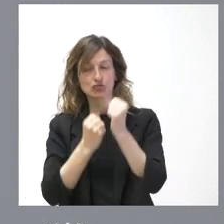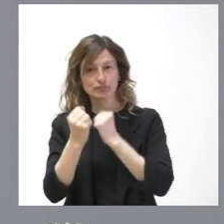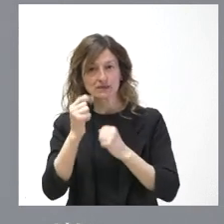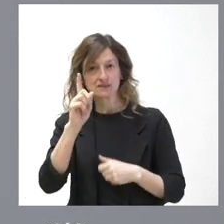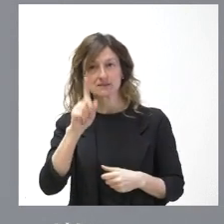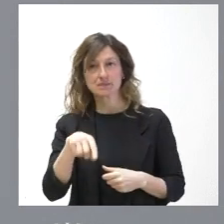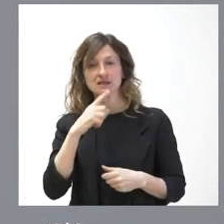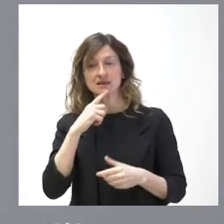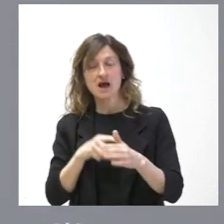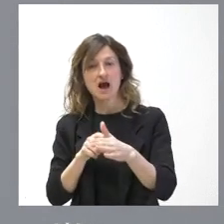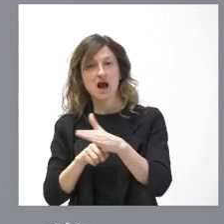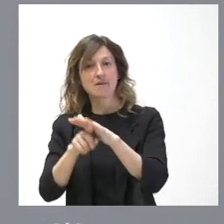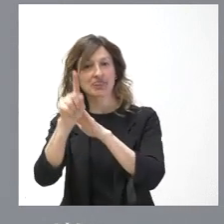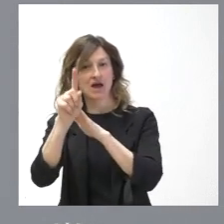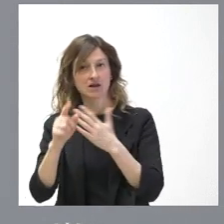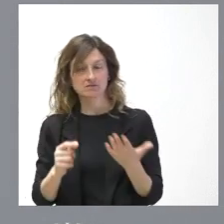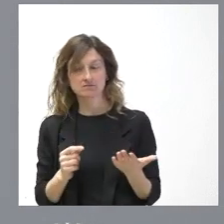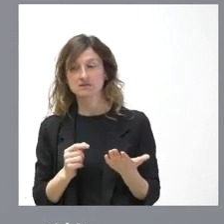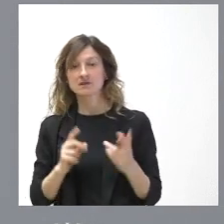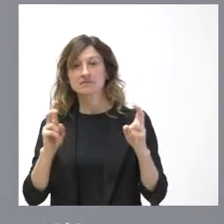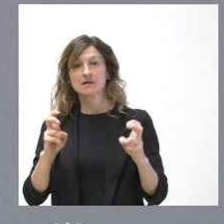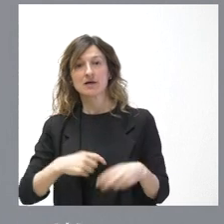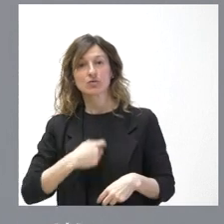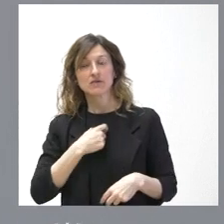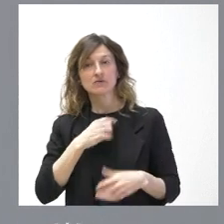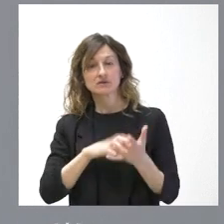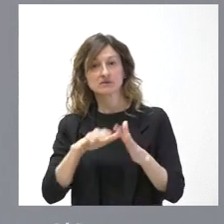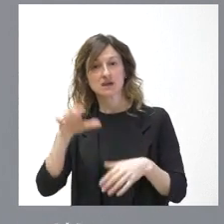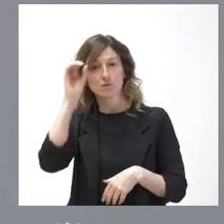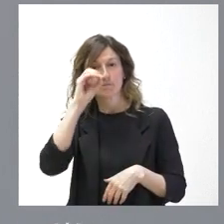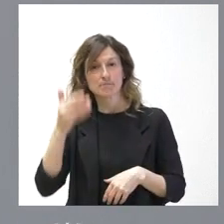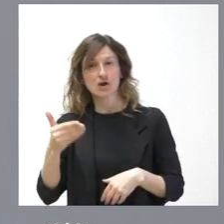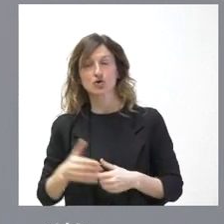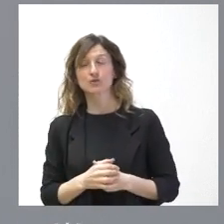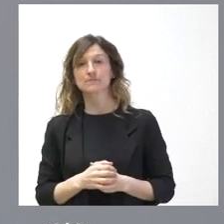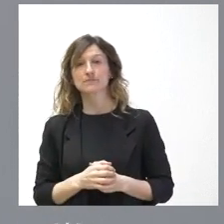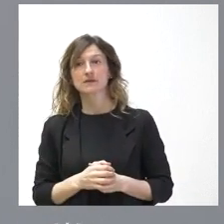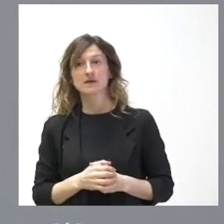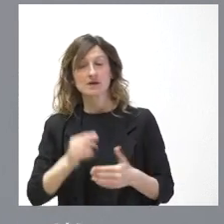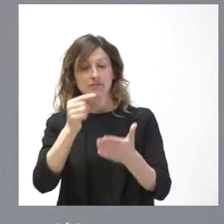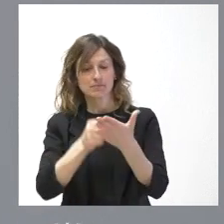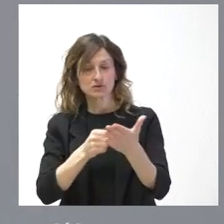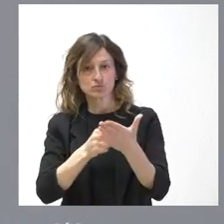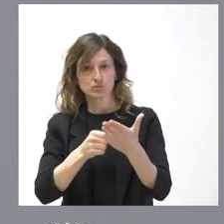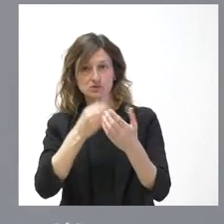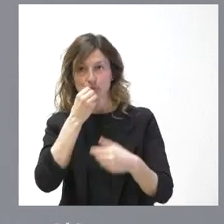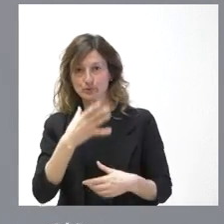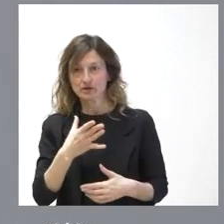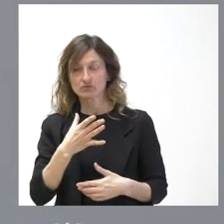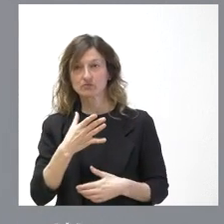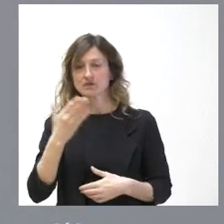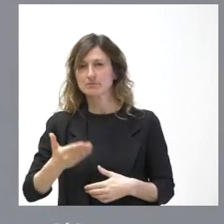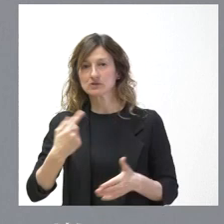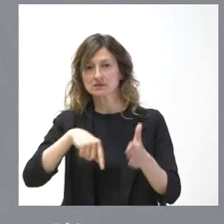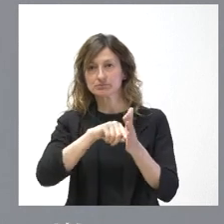en los datos que los ciudadanos de Castilla y León valoran. Yo creo que es muy buen presupuesto y es bueno que tengamos presupuesto